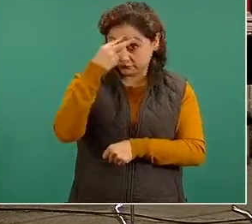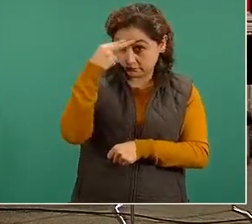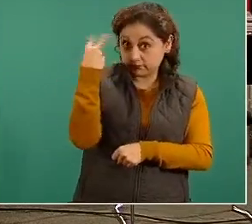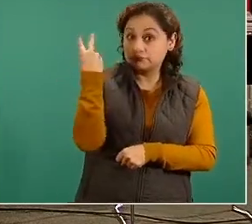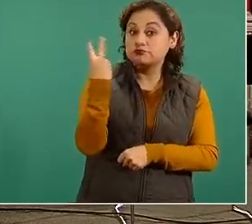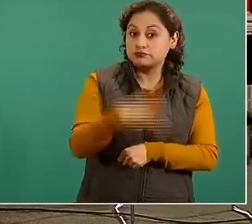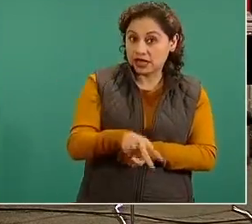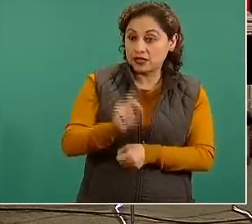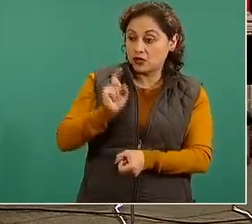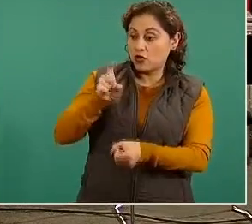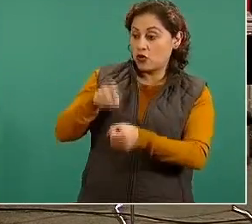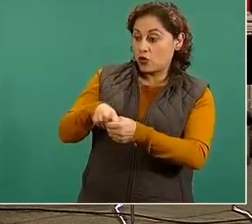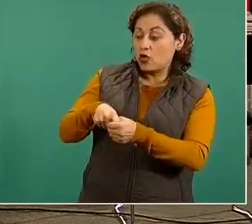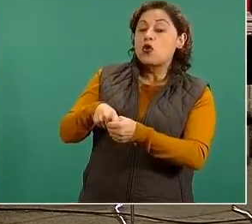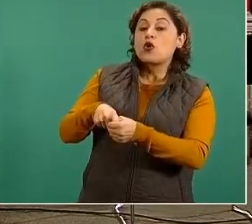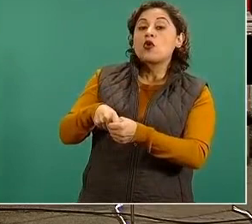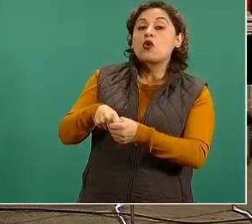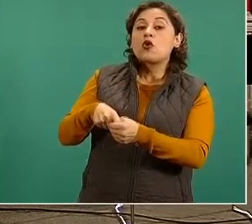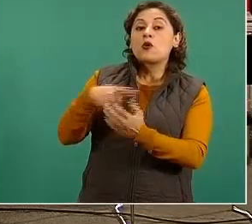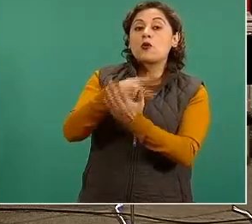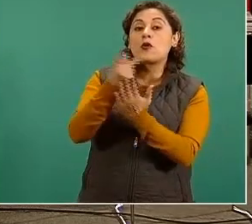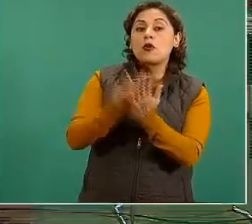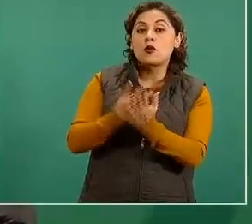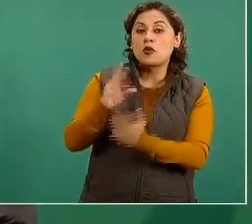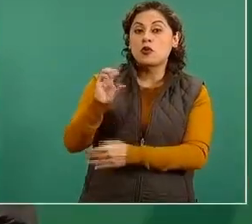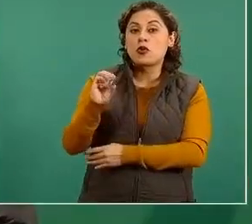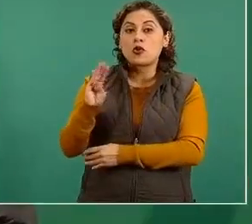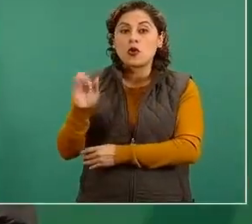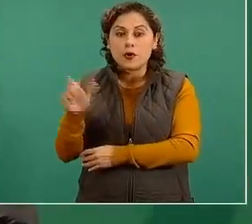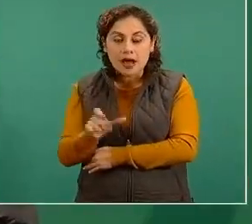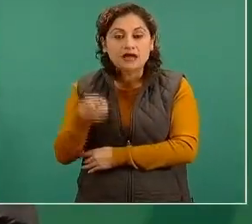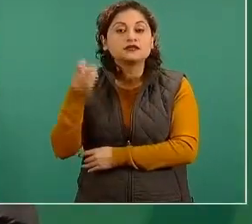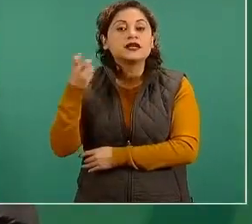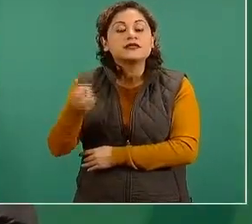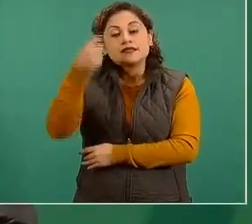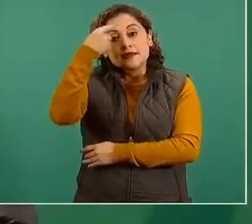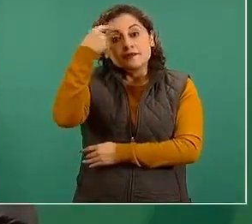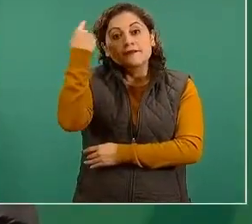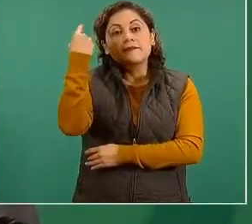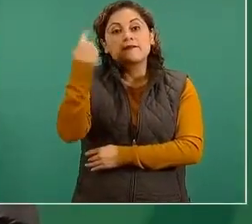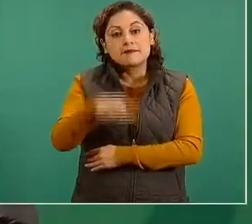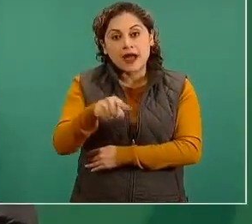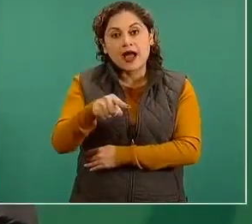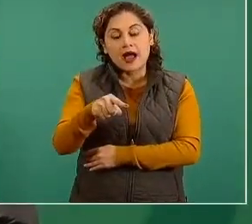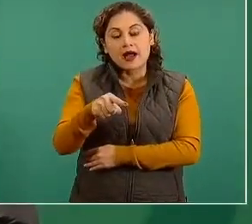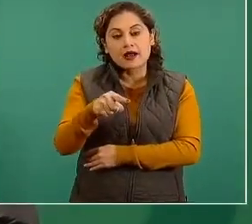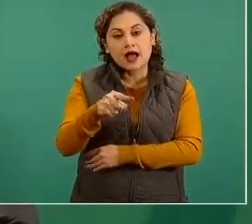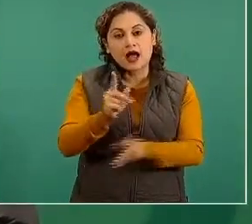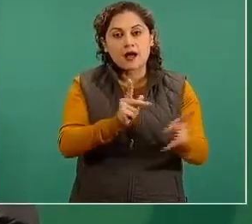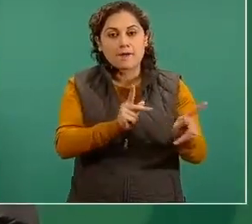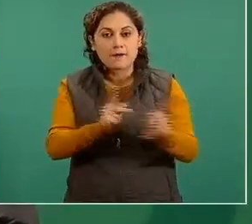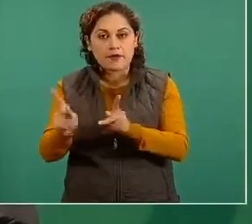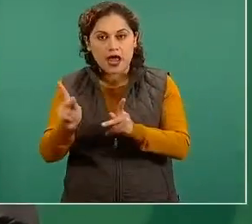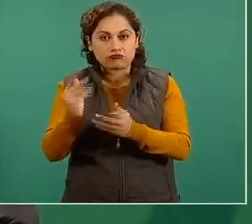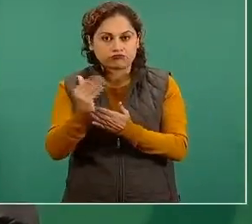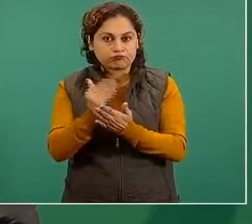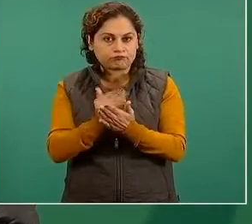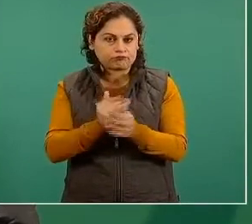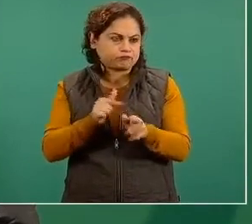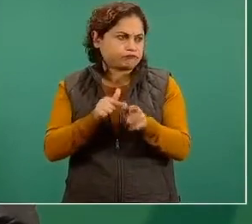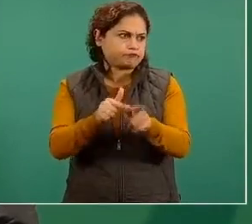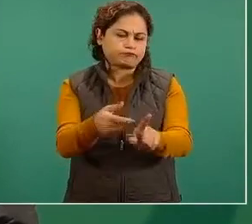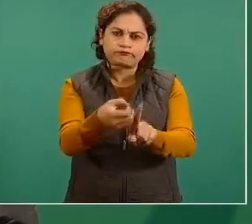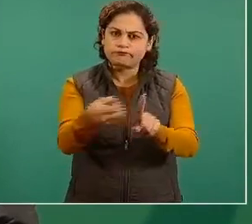COVAX para que no haya un impacto en lo que tenemos planeado en la estrategia